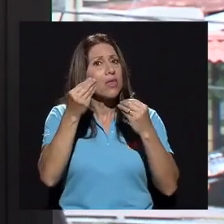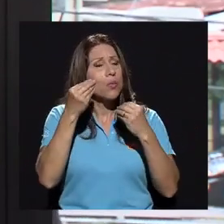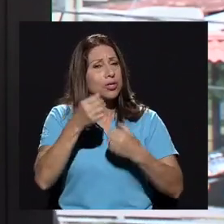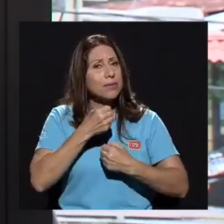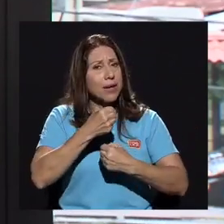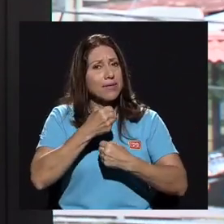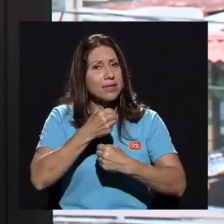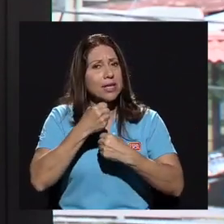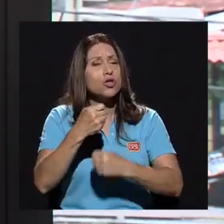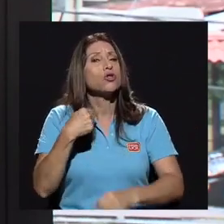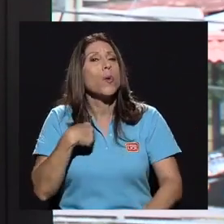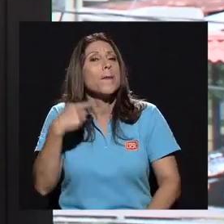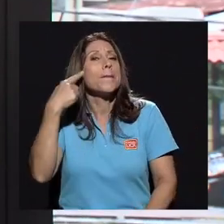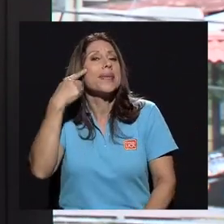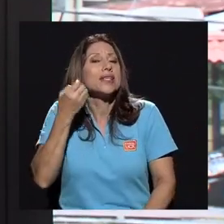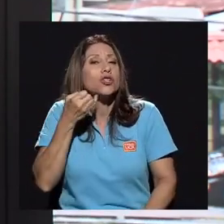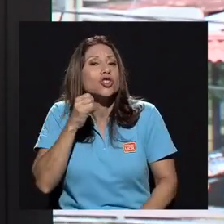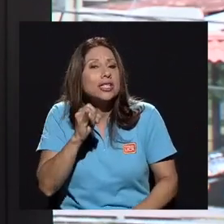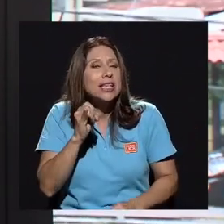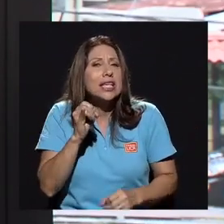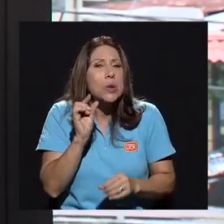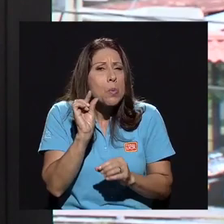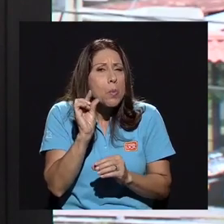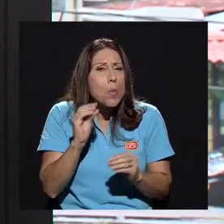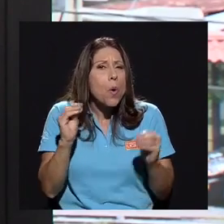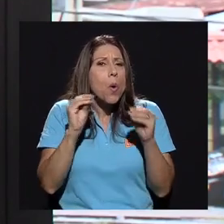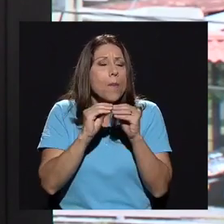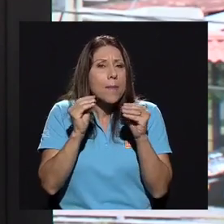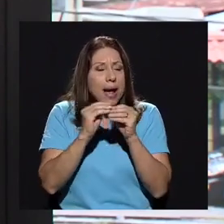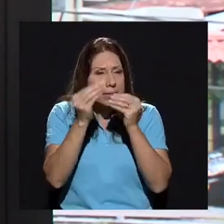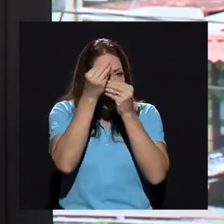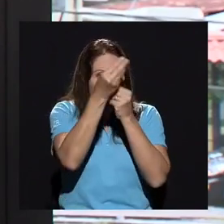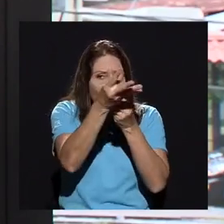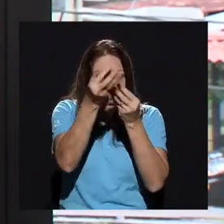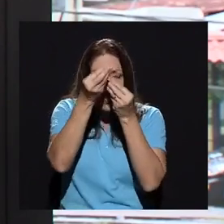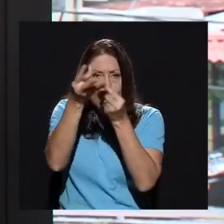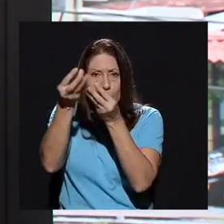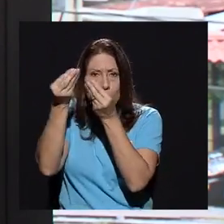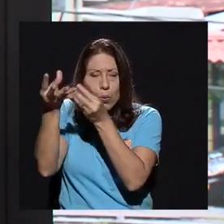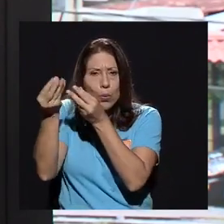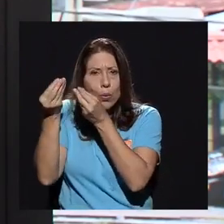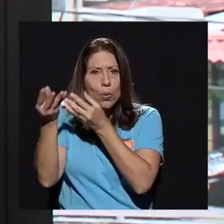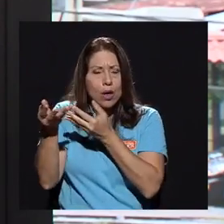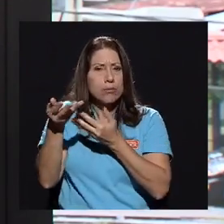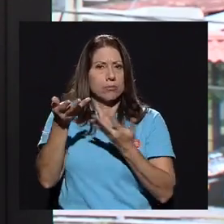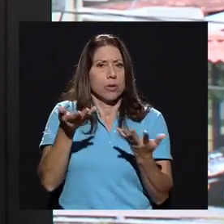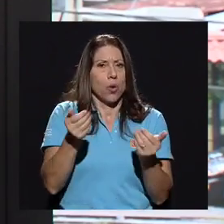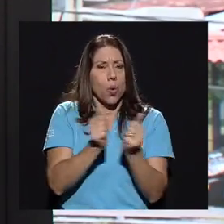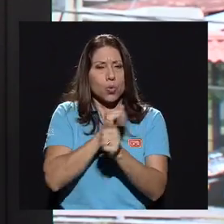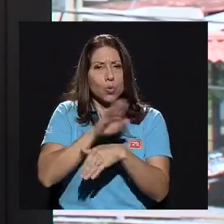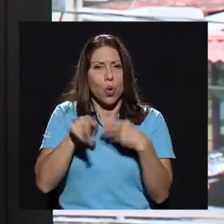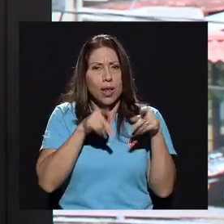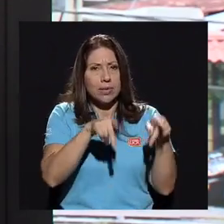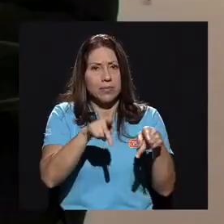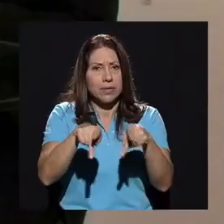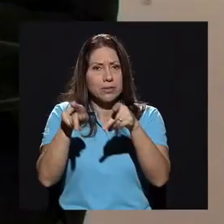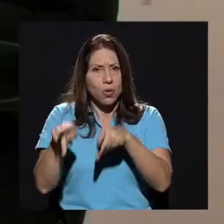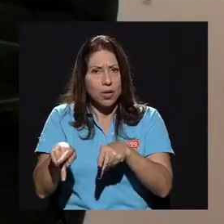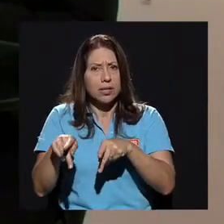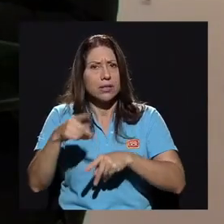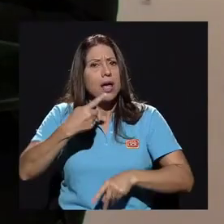Pienso yo que si se hubiese socializado un poco más la información con todas las personas,